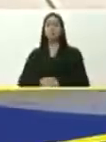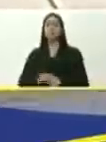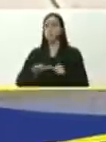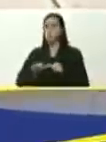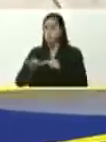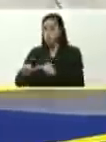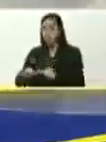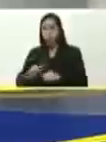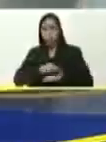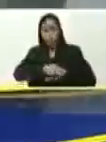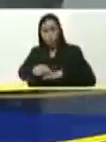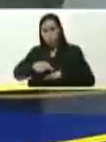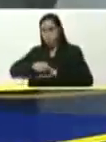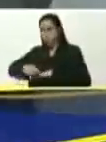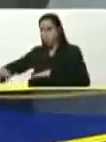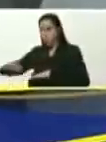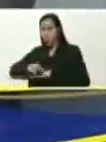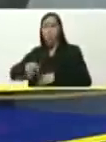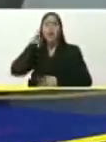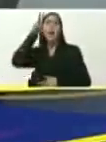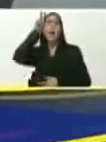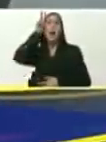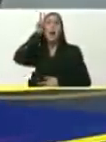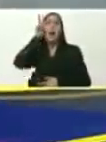los municipios, las ciudades limpias,